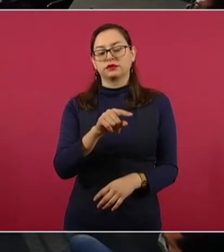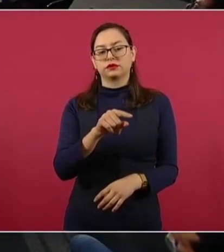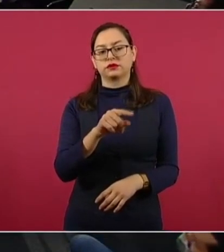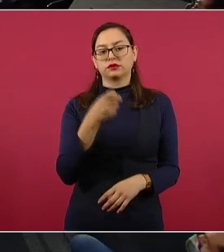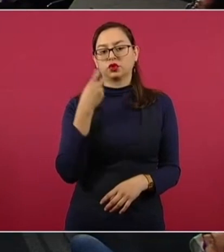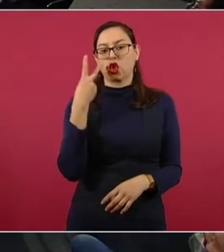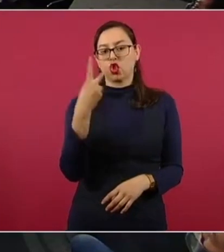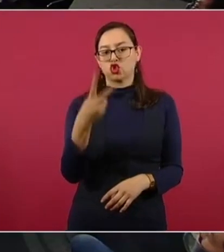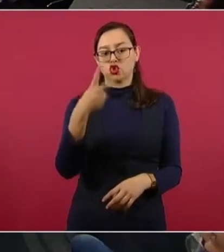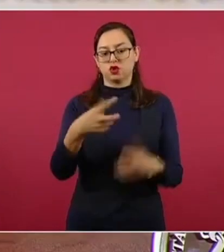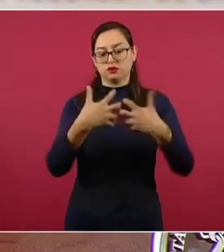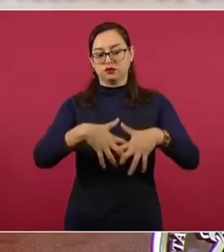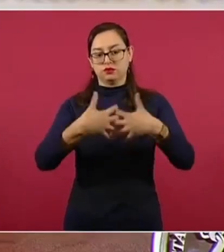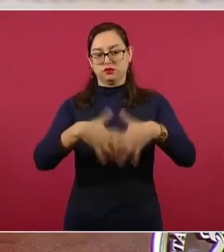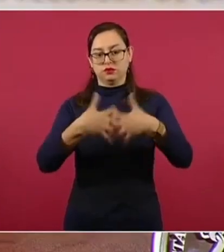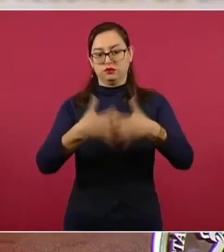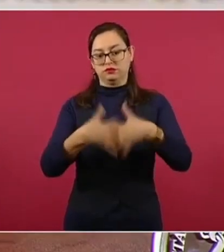Coca-Cola.